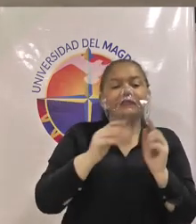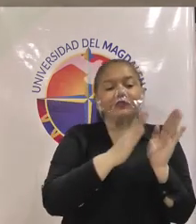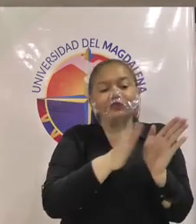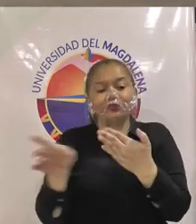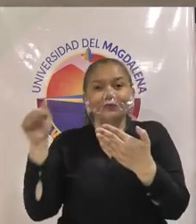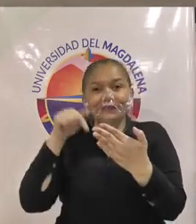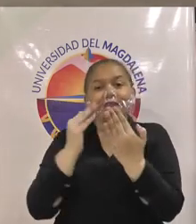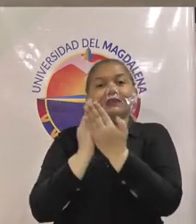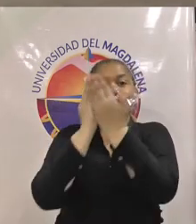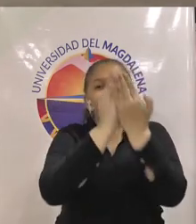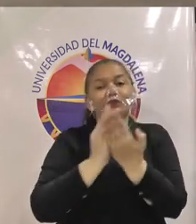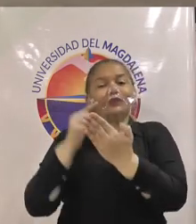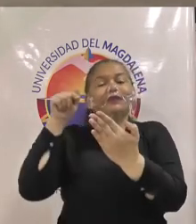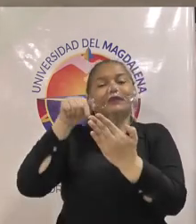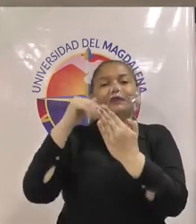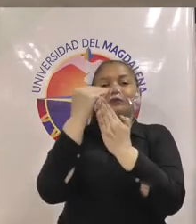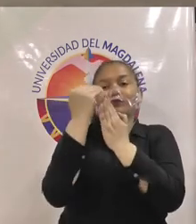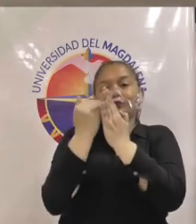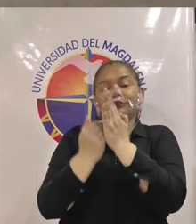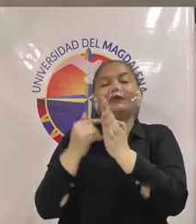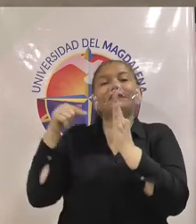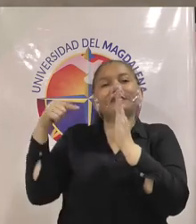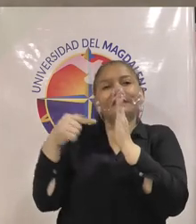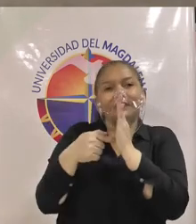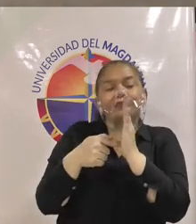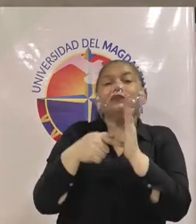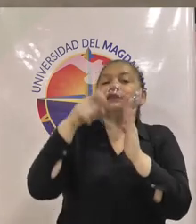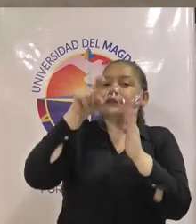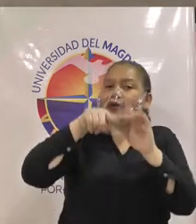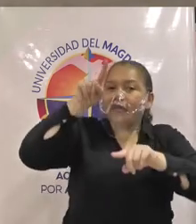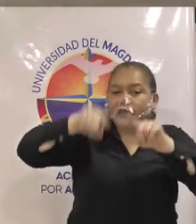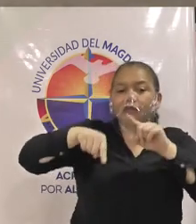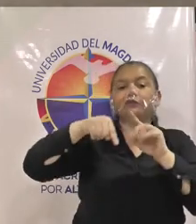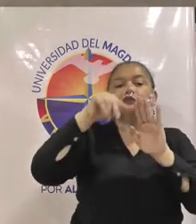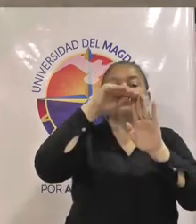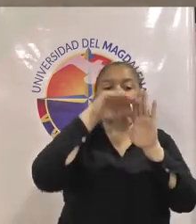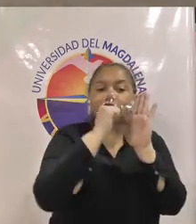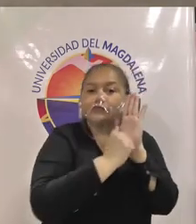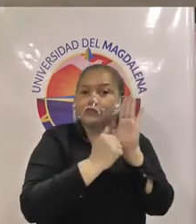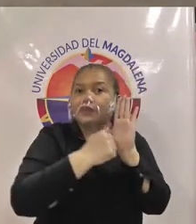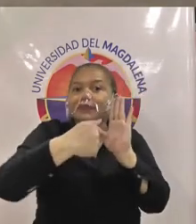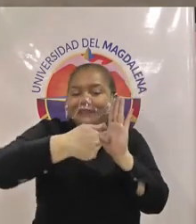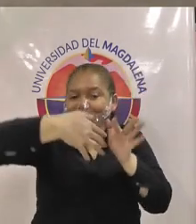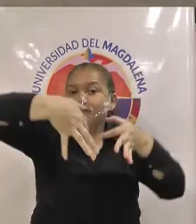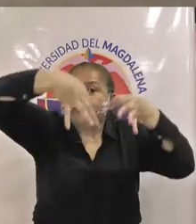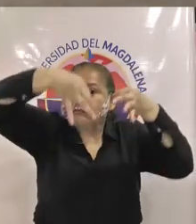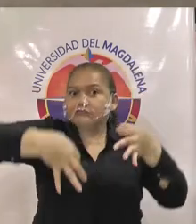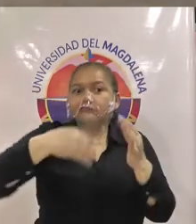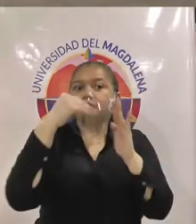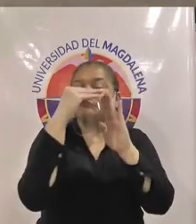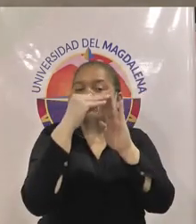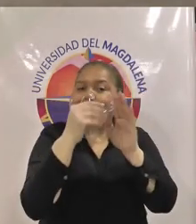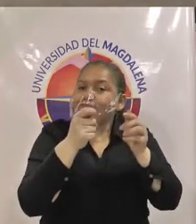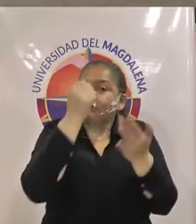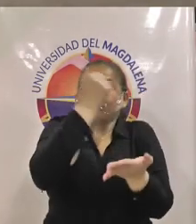manera de que se puedan dictar asignaturas obligatorias por cada programa por cada facultad en donde